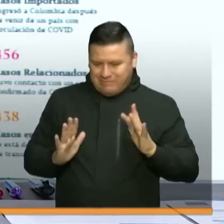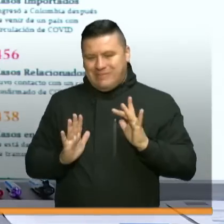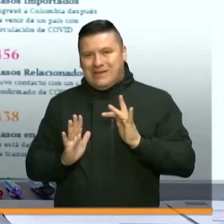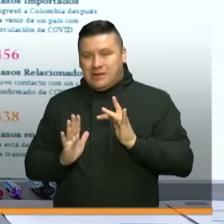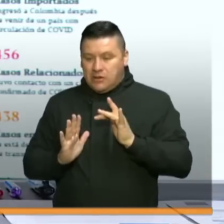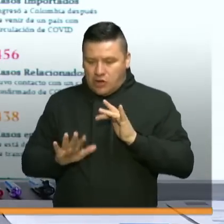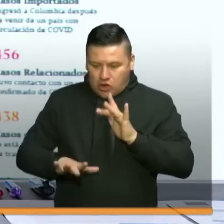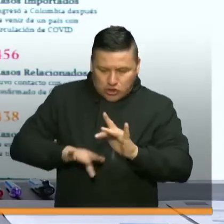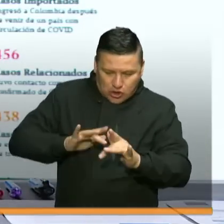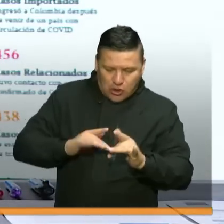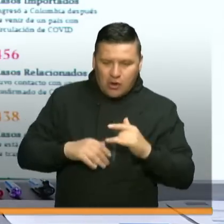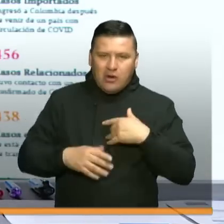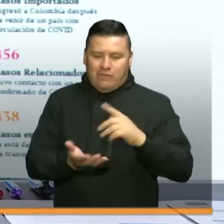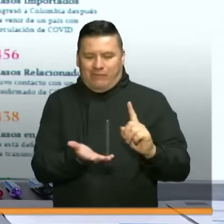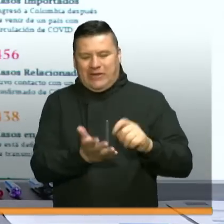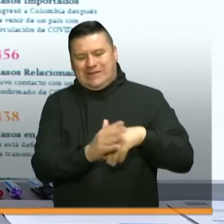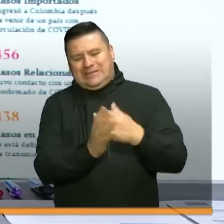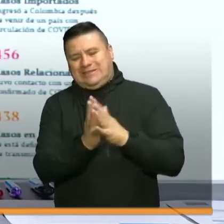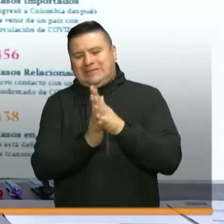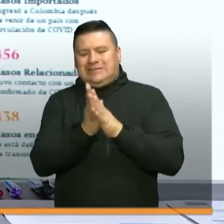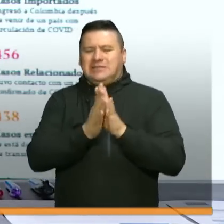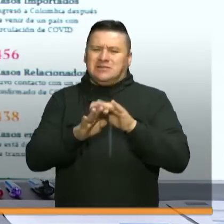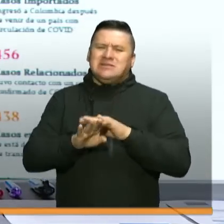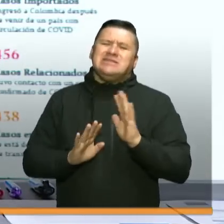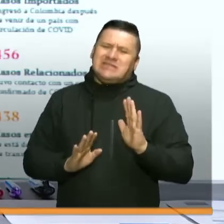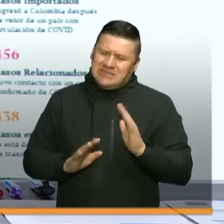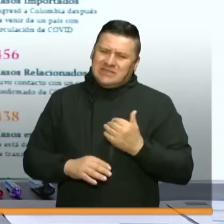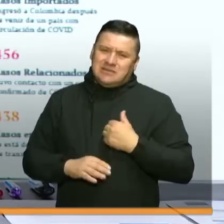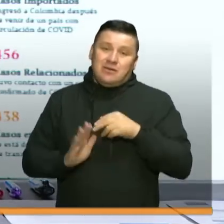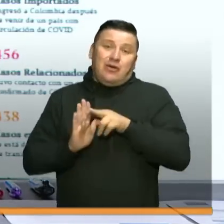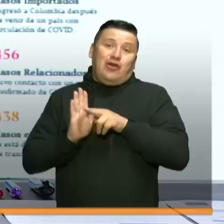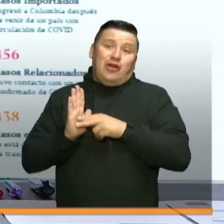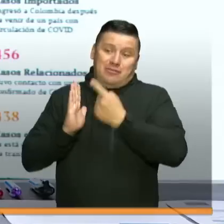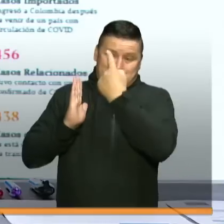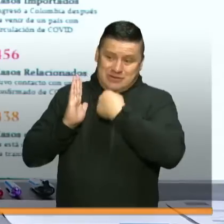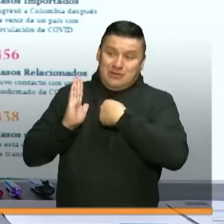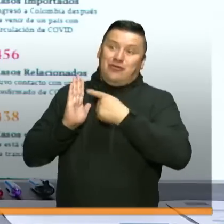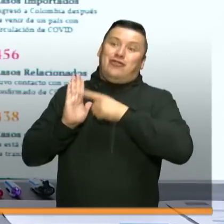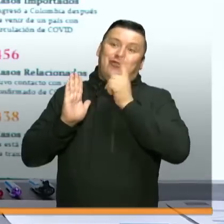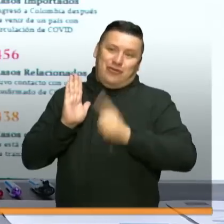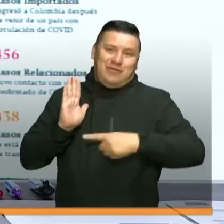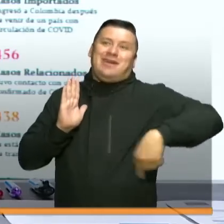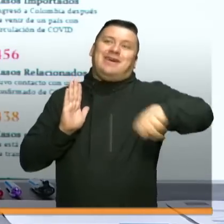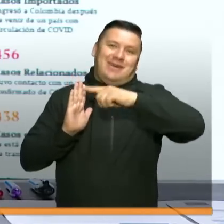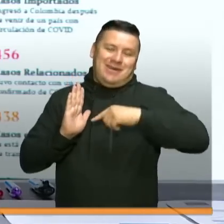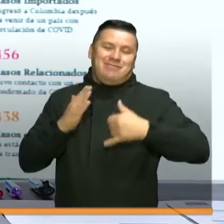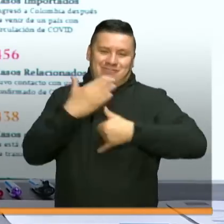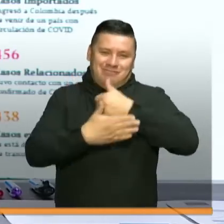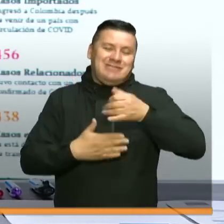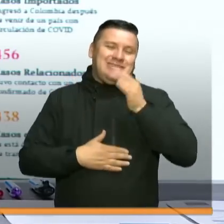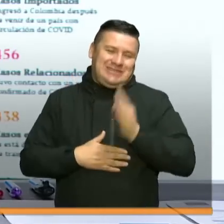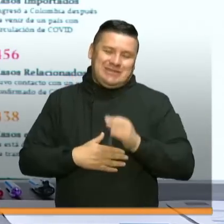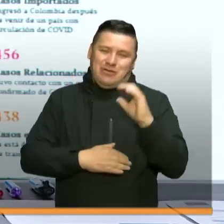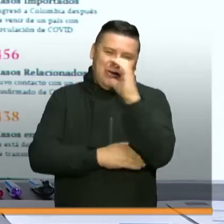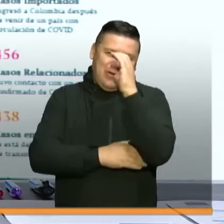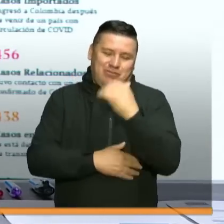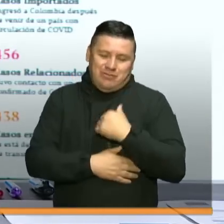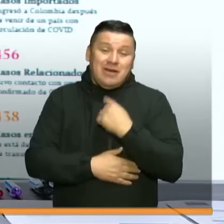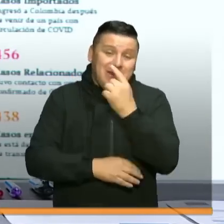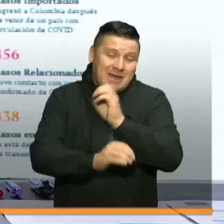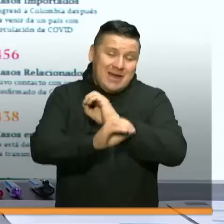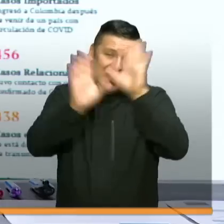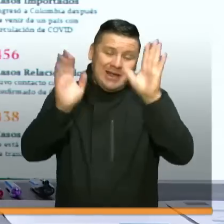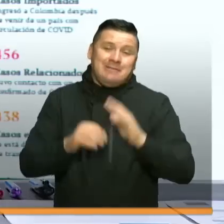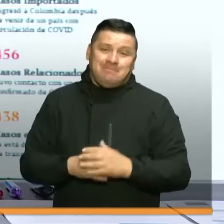también después de tocarlos, usar el antibacterial. Yo creo que son normas que hemos venido cumpliendo y, por supuesto, siempre lo digo con mucha